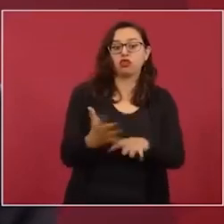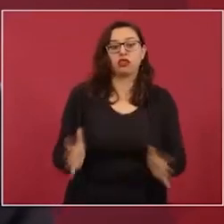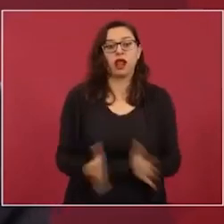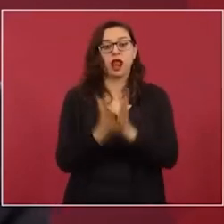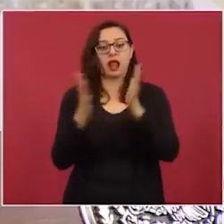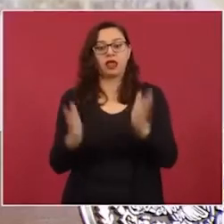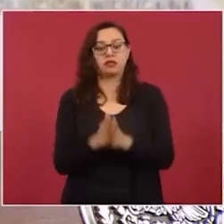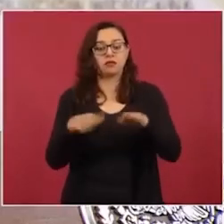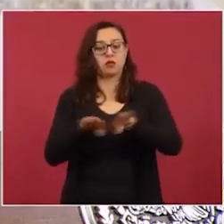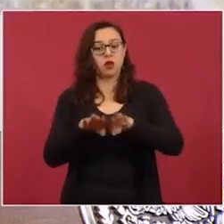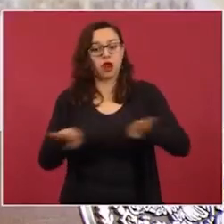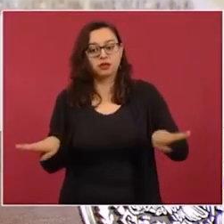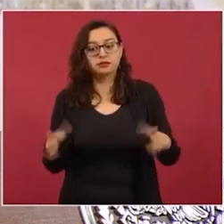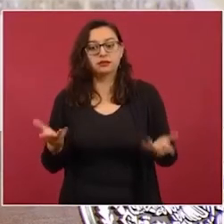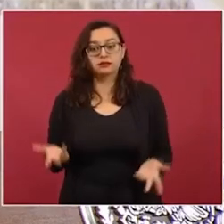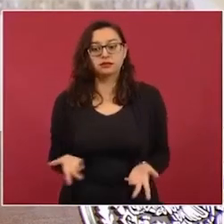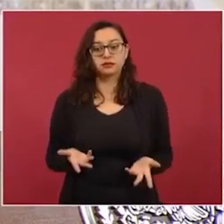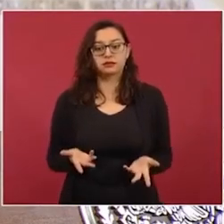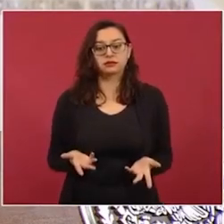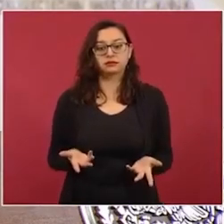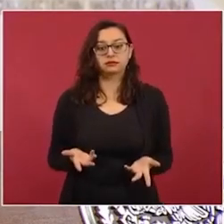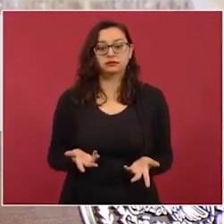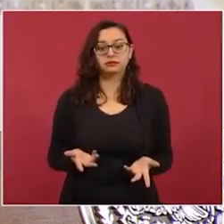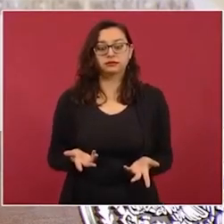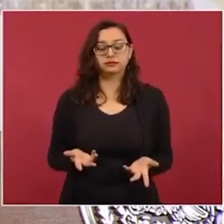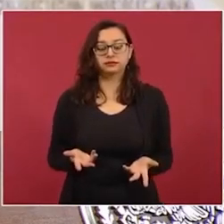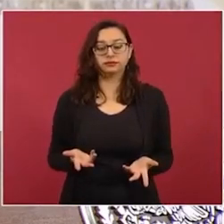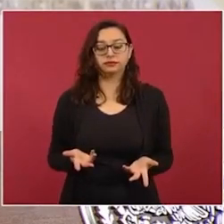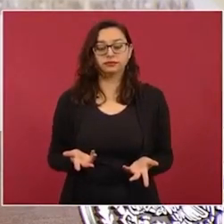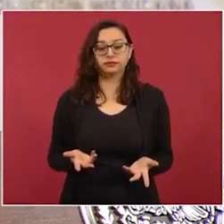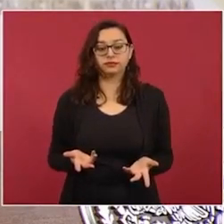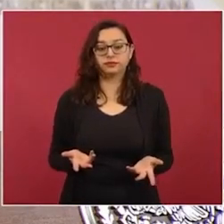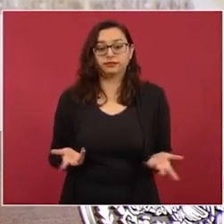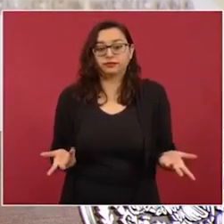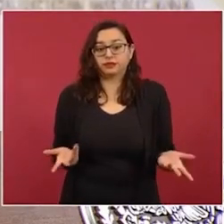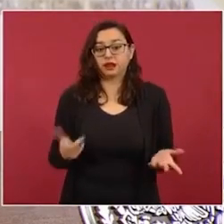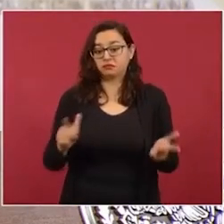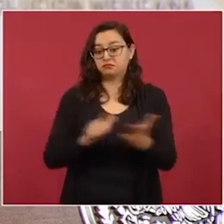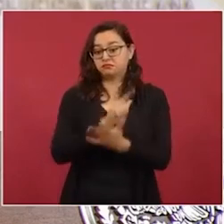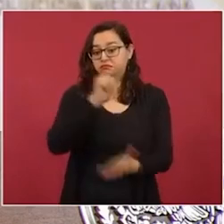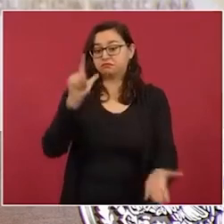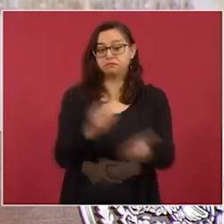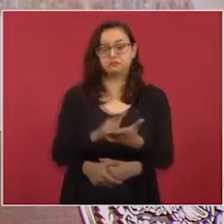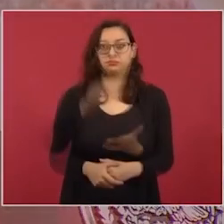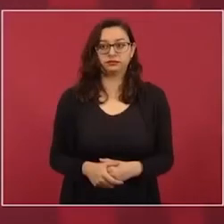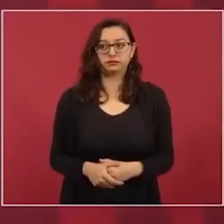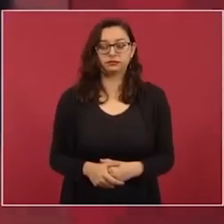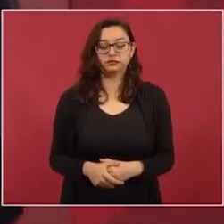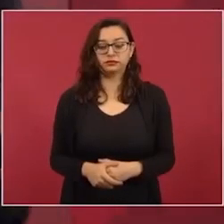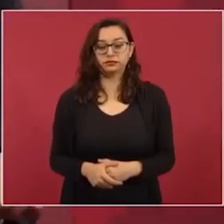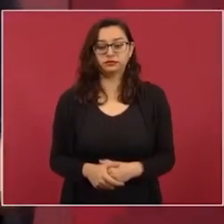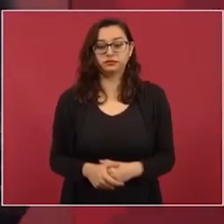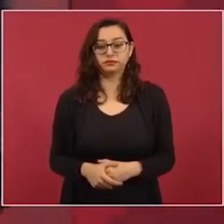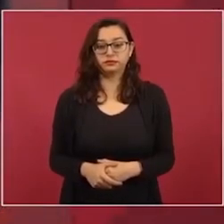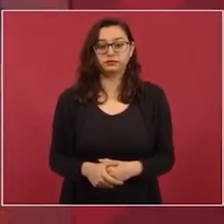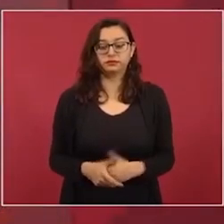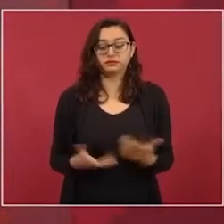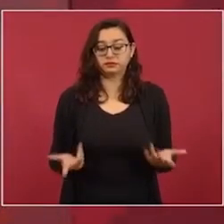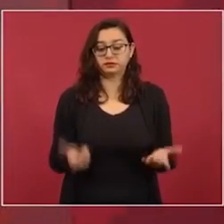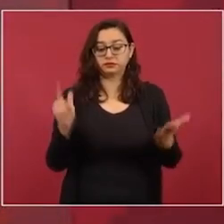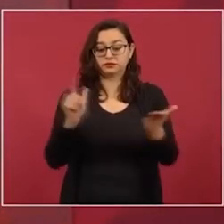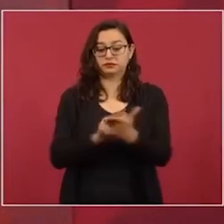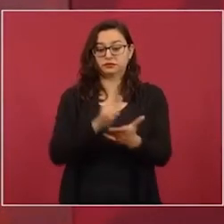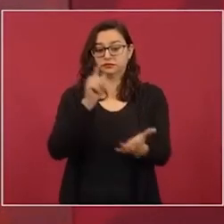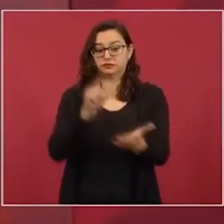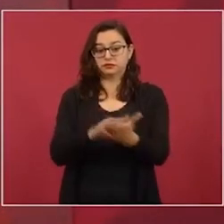violando la Constitución en la letra y en el